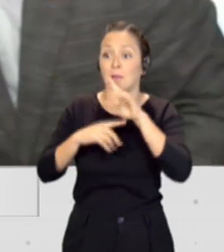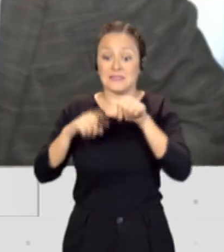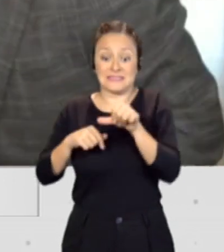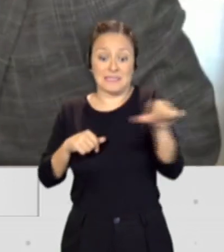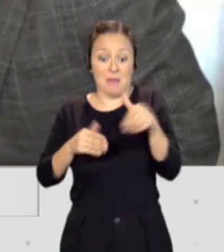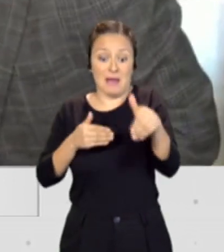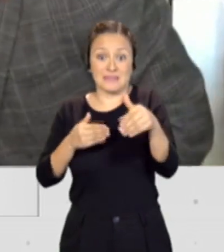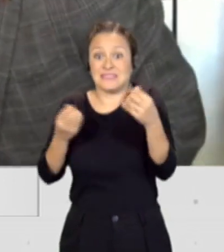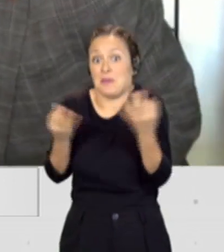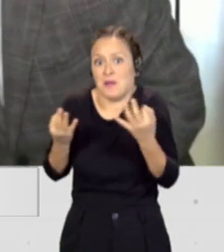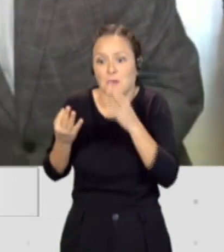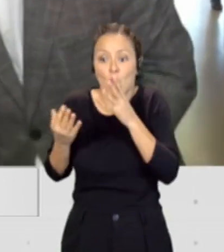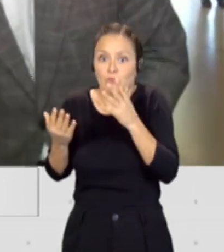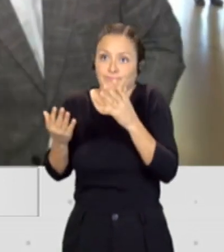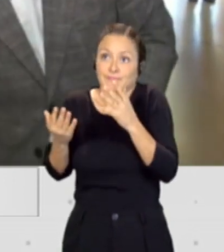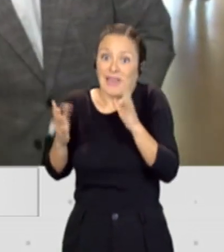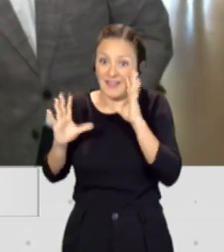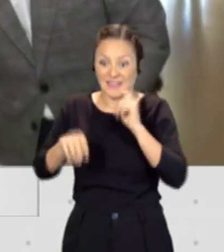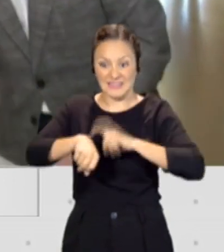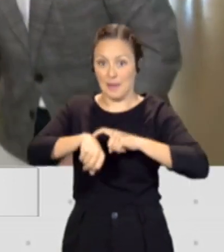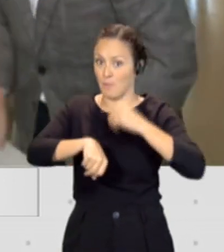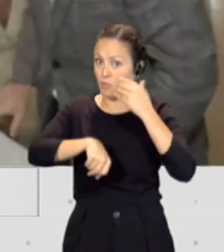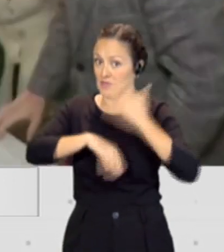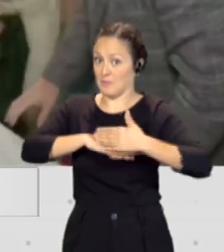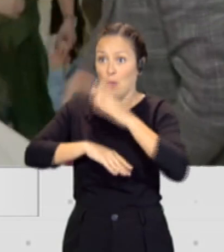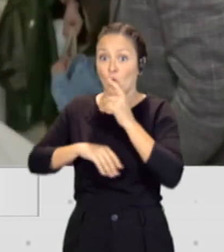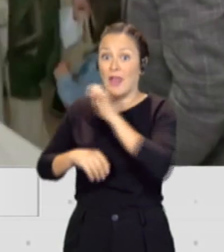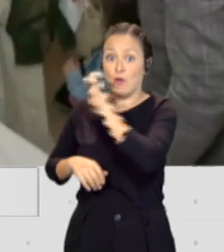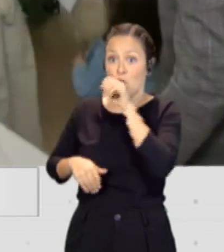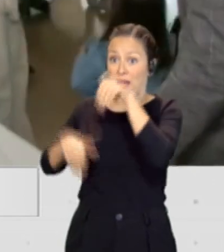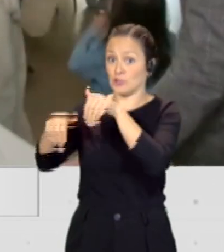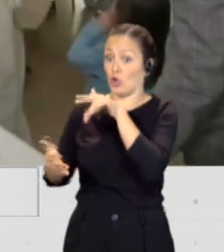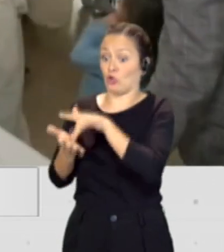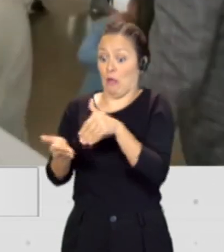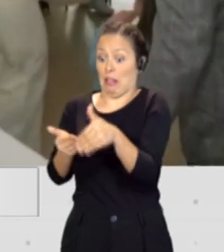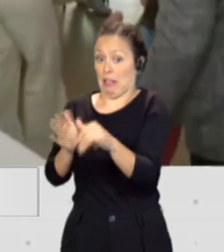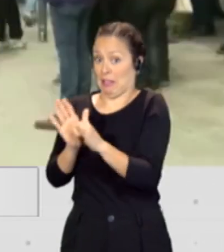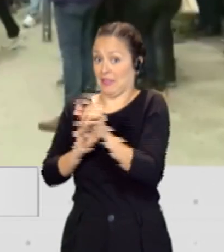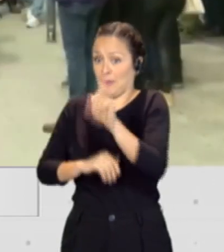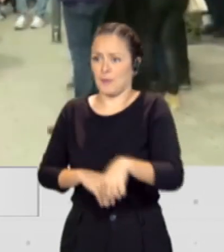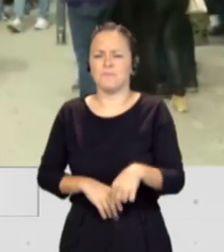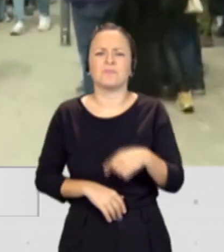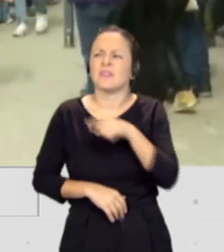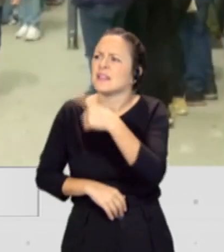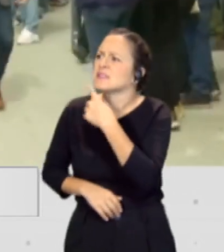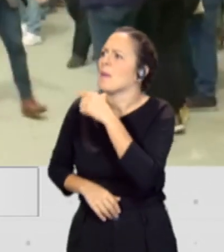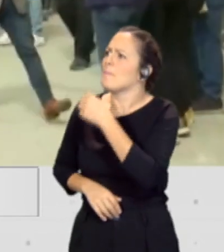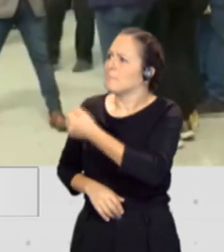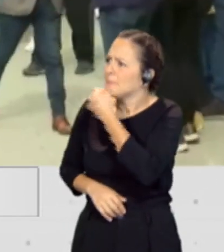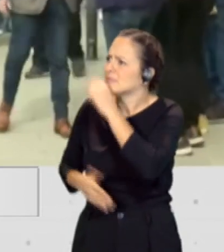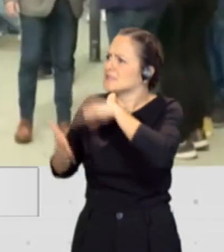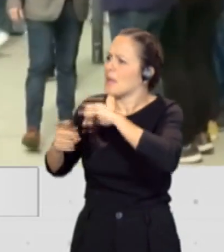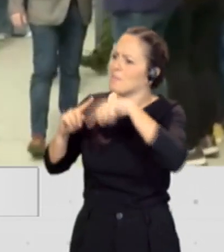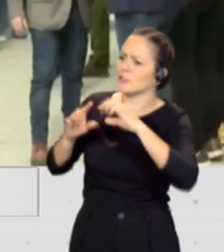tiempo porque estamos a las puertas de esas elecciones europeas, ¿no? Isaac, hay otra suma más amplia que es la del PSC con Junts. Pero ya Puigdemont dijo en